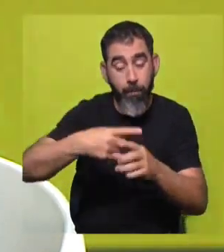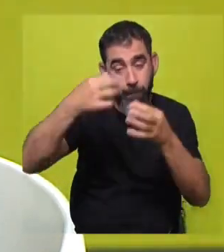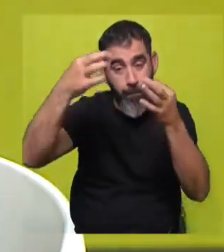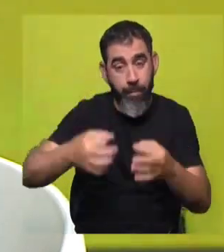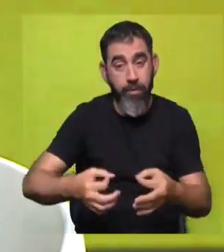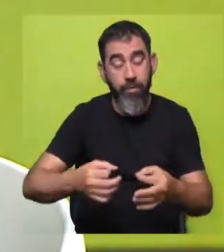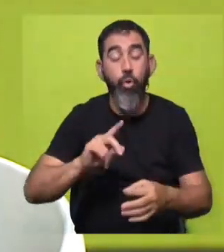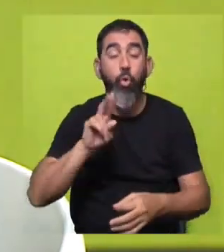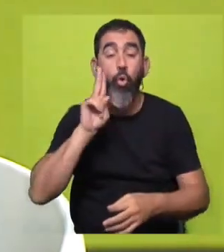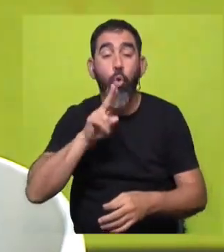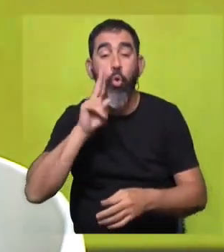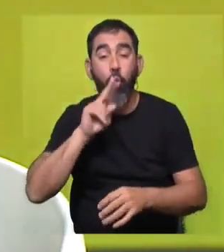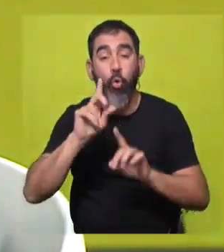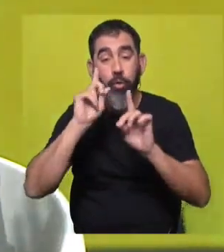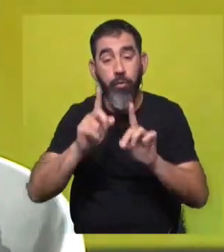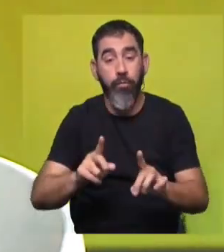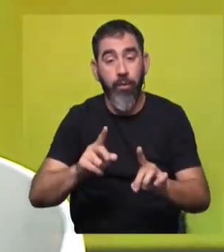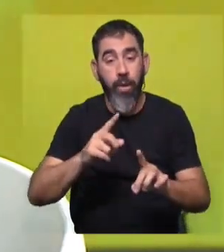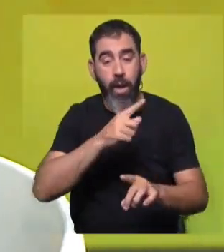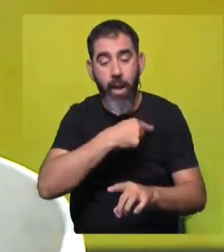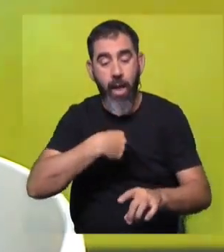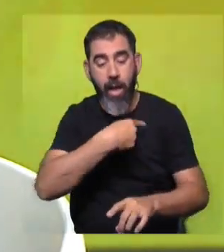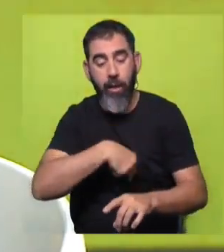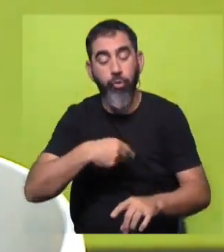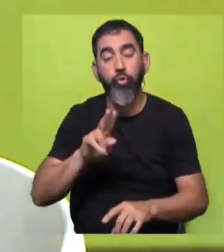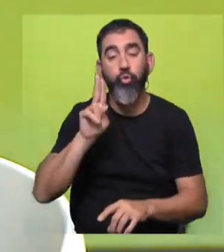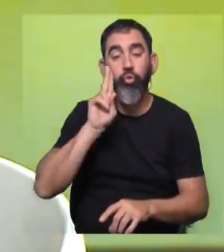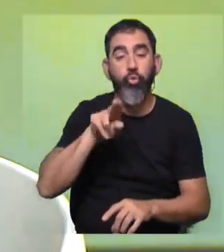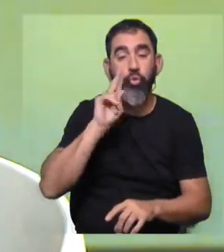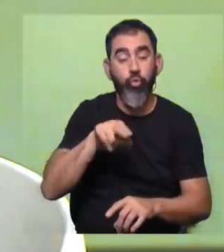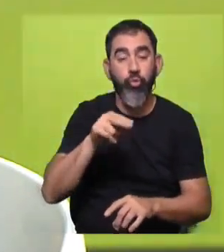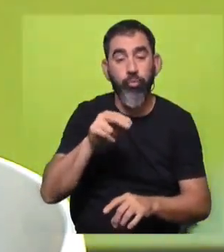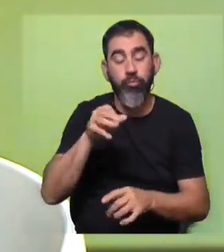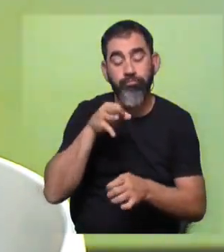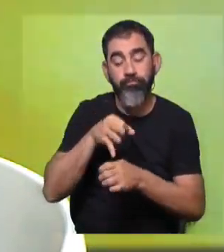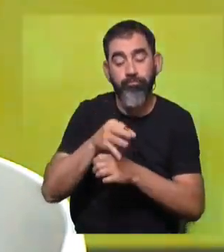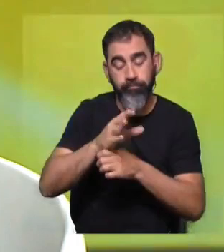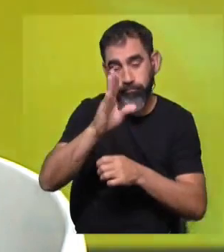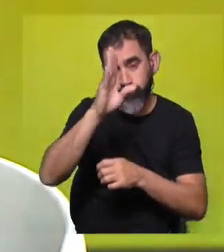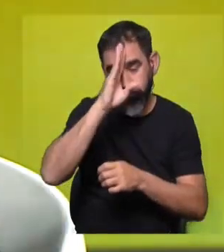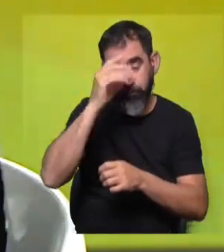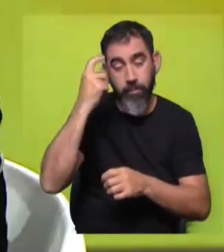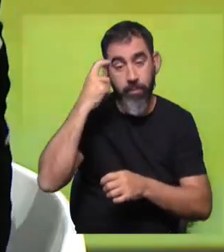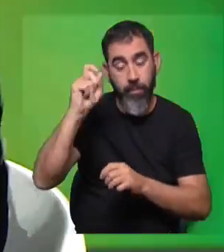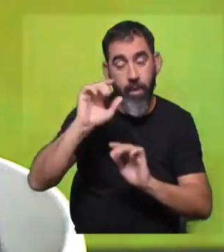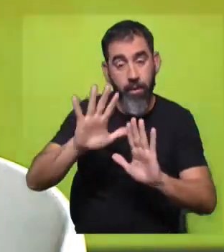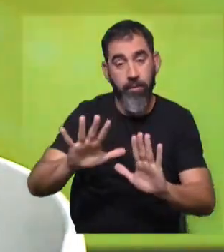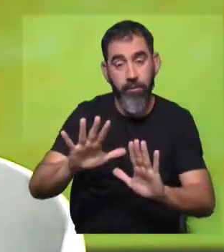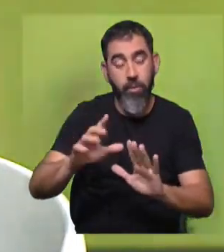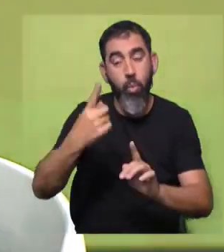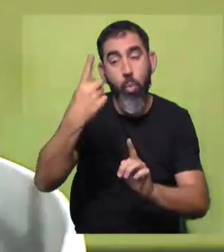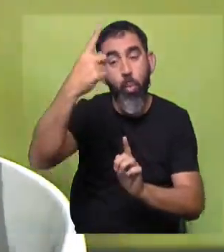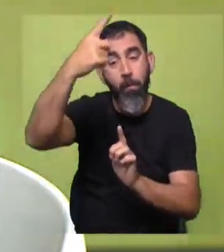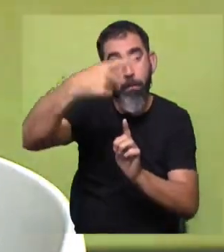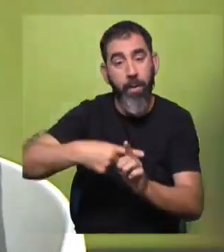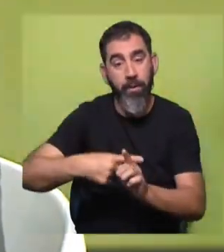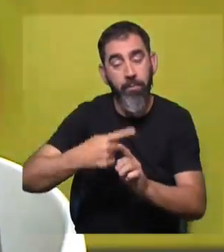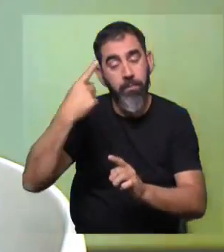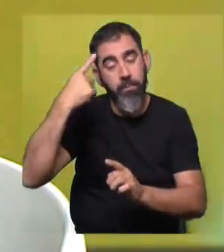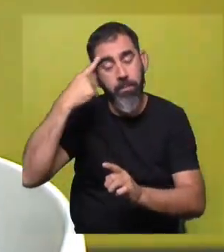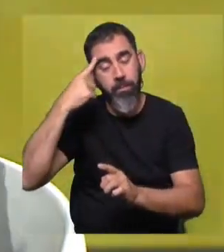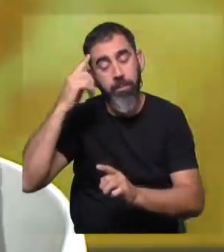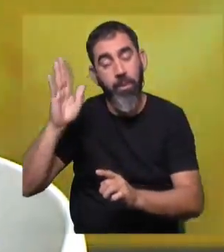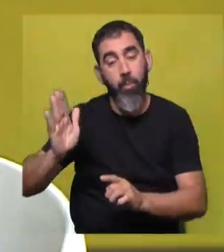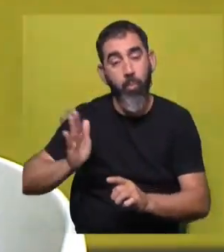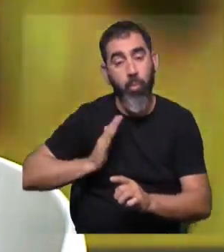el mes rosa también tiene el lacito rosa para concientizar y bueno, la idea es eso, es tener un mes para pensar en las